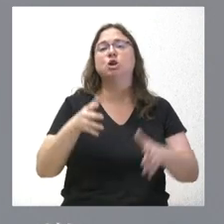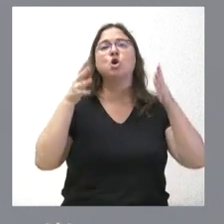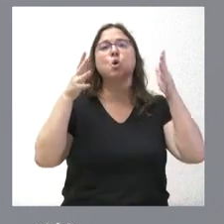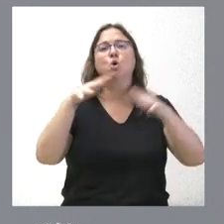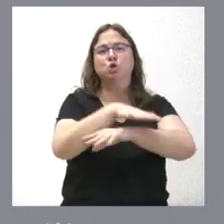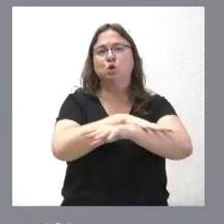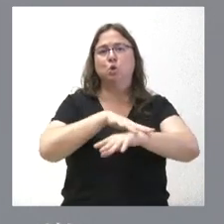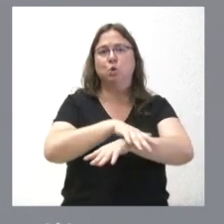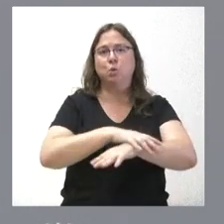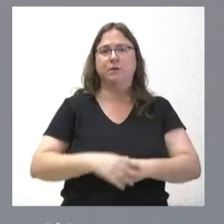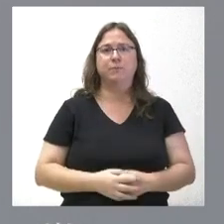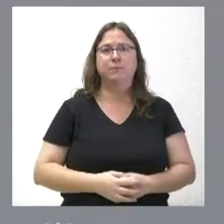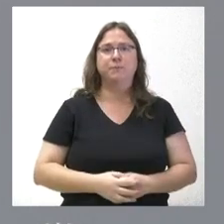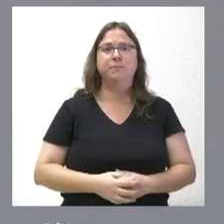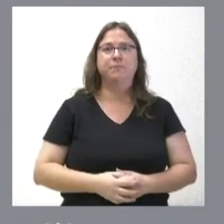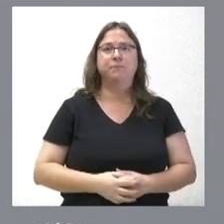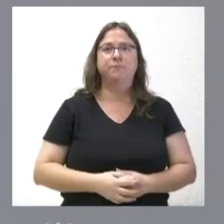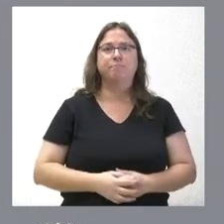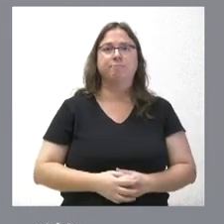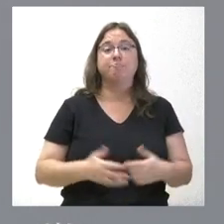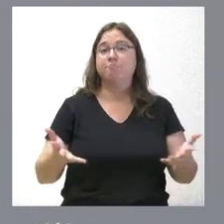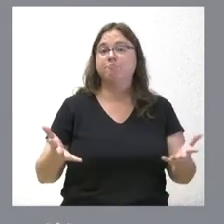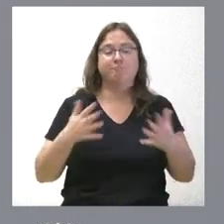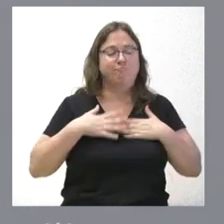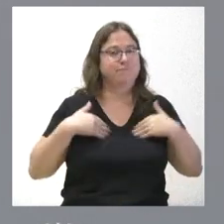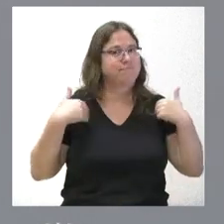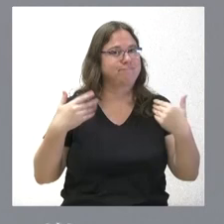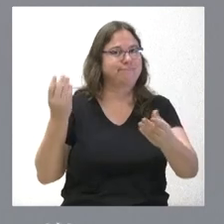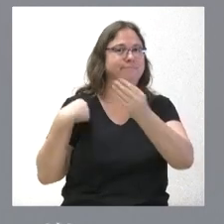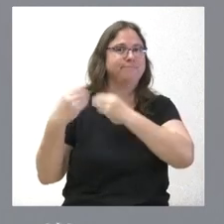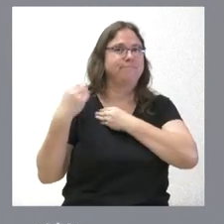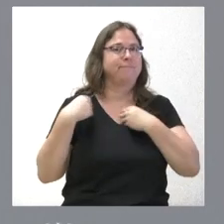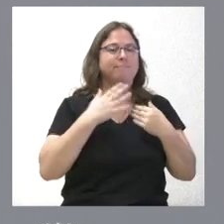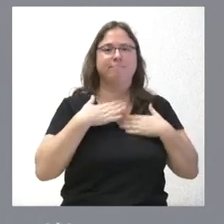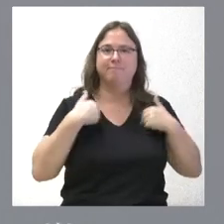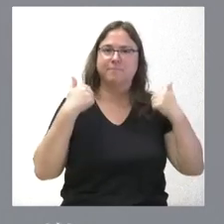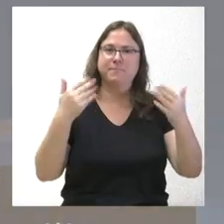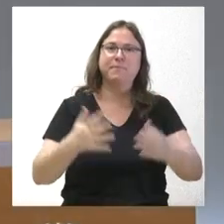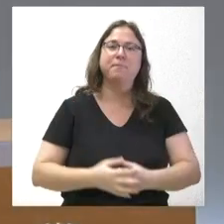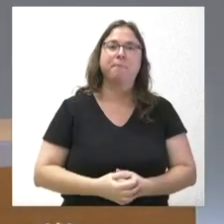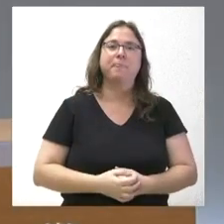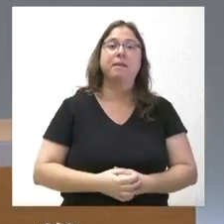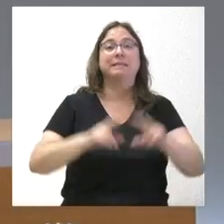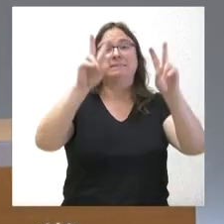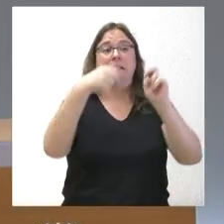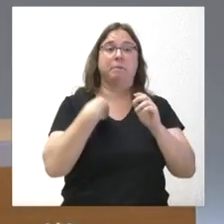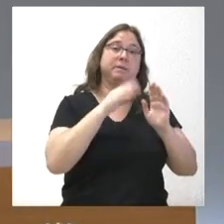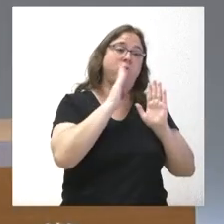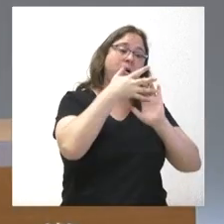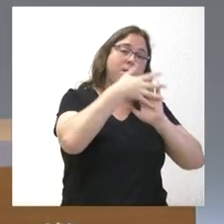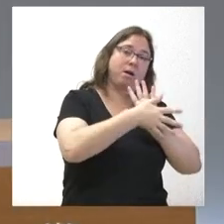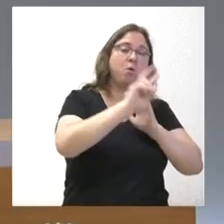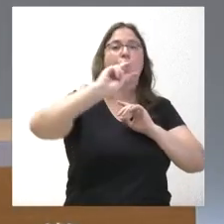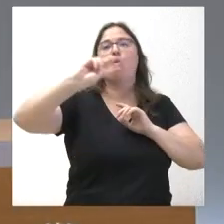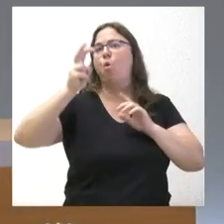Gobierno y que estamos a su disposición para cualquier pregunta que deseen formular sobre estas cuestiones o sobre